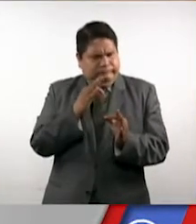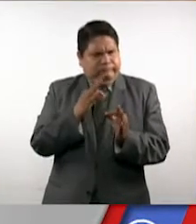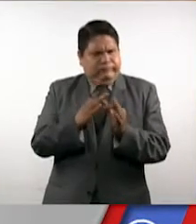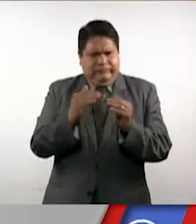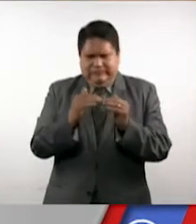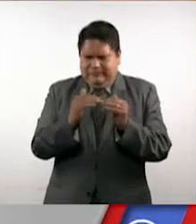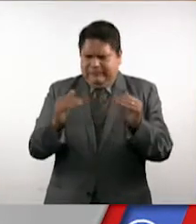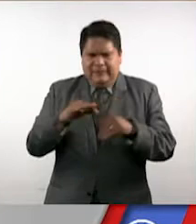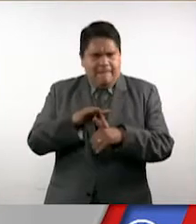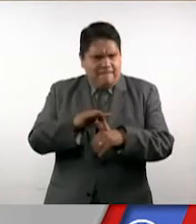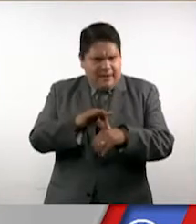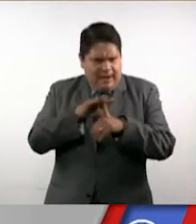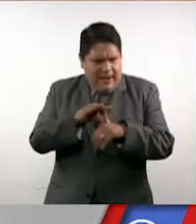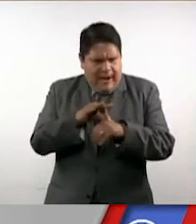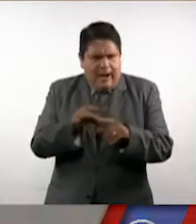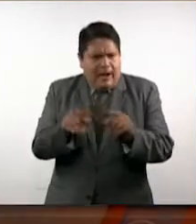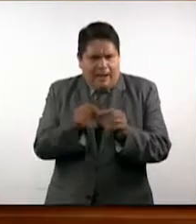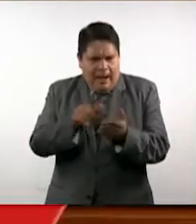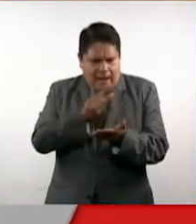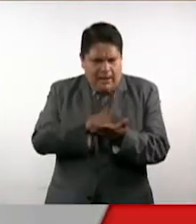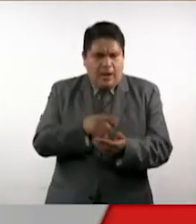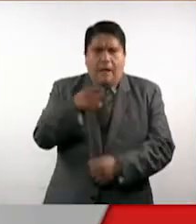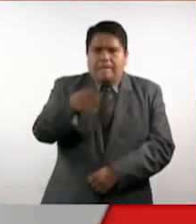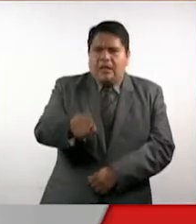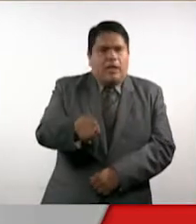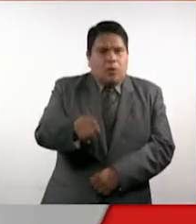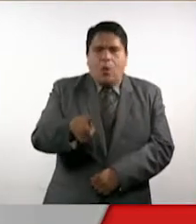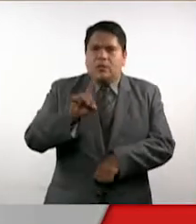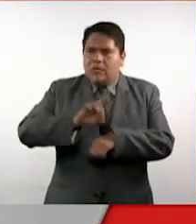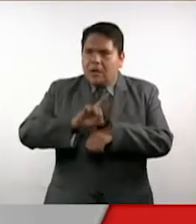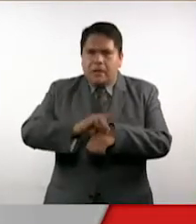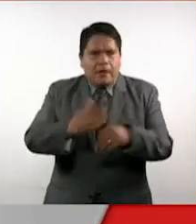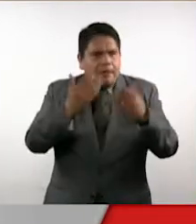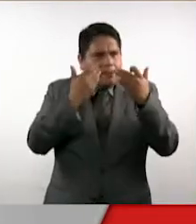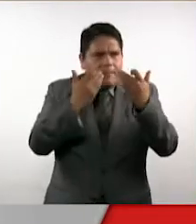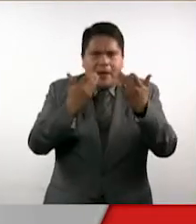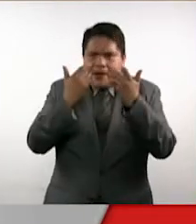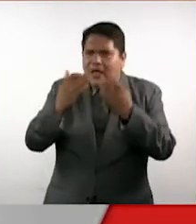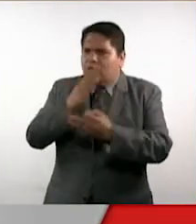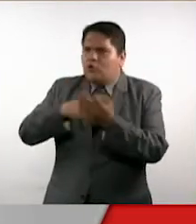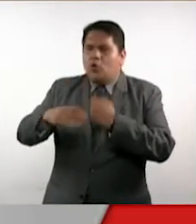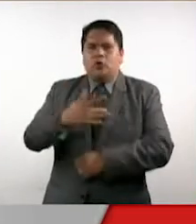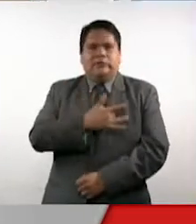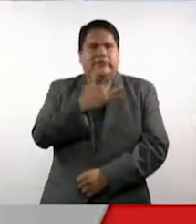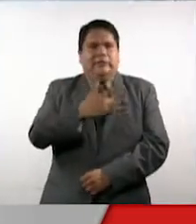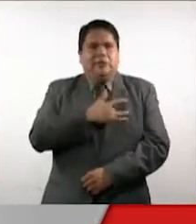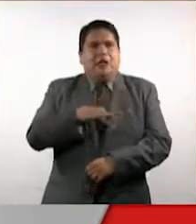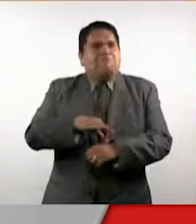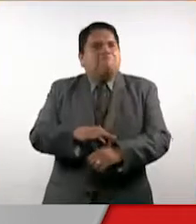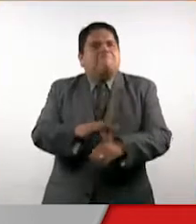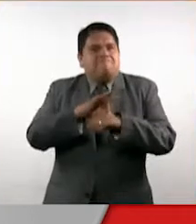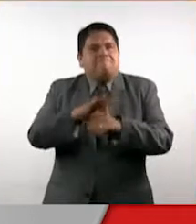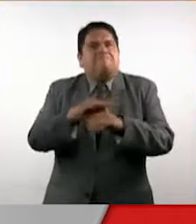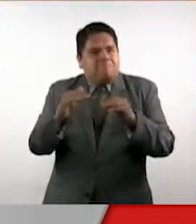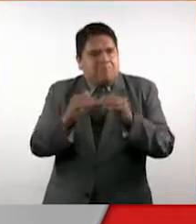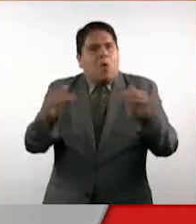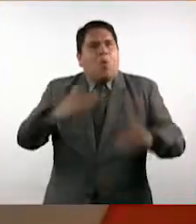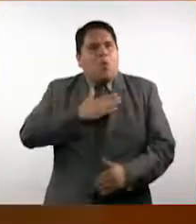igualdad que no solamente esté en la ley, sino esté en el día a día de las mexicanas y mexicanos.